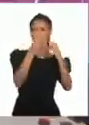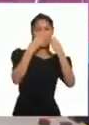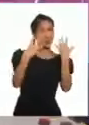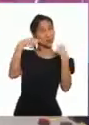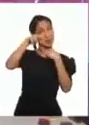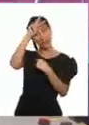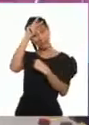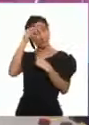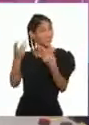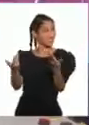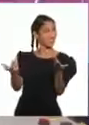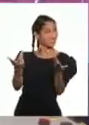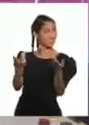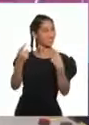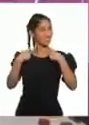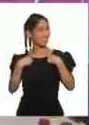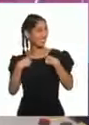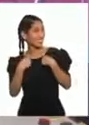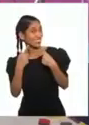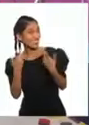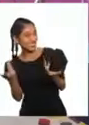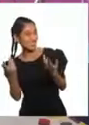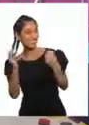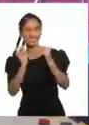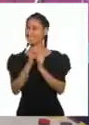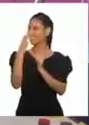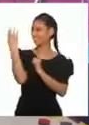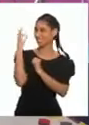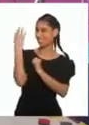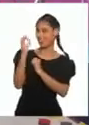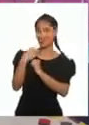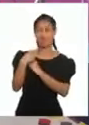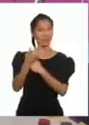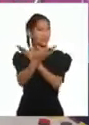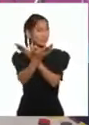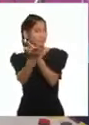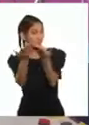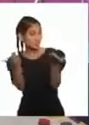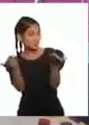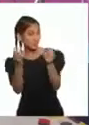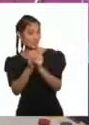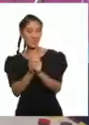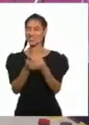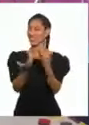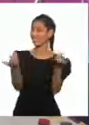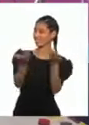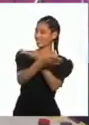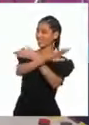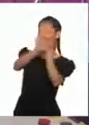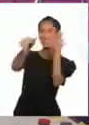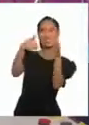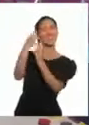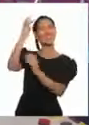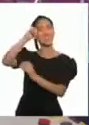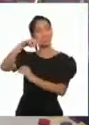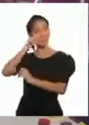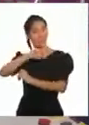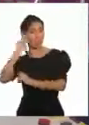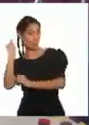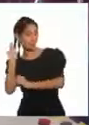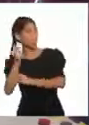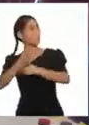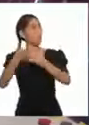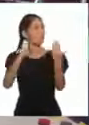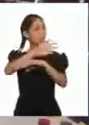siempre estaré con ustedes y con Macabot para conectarlos a todas y